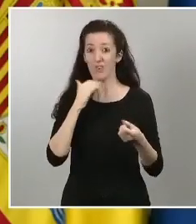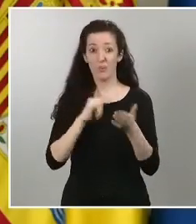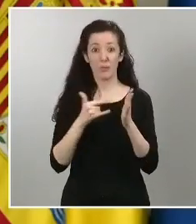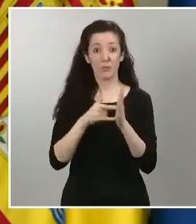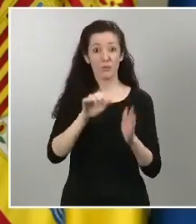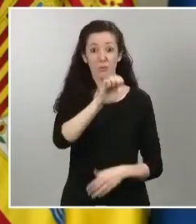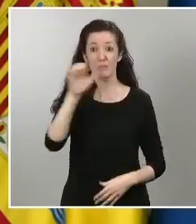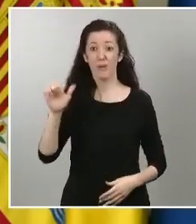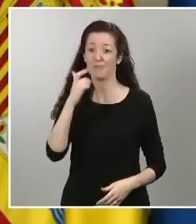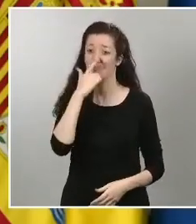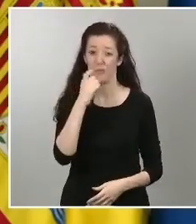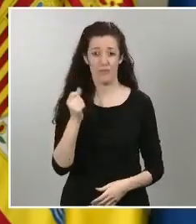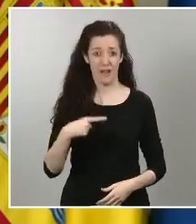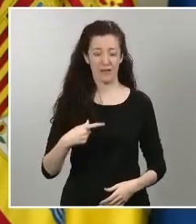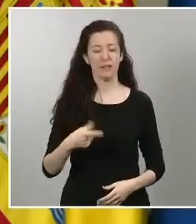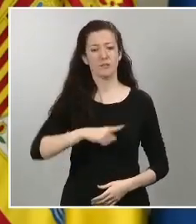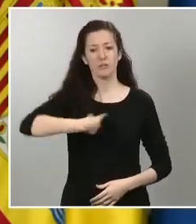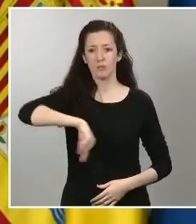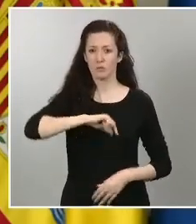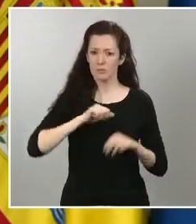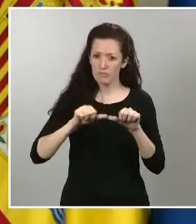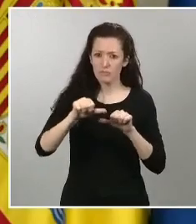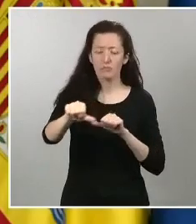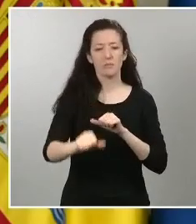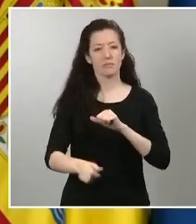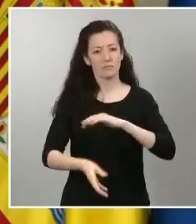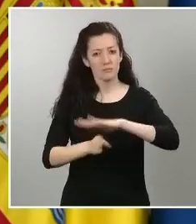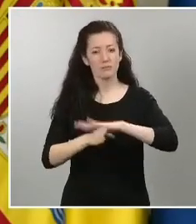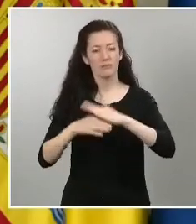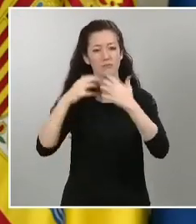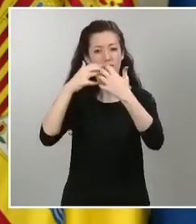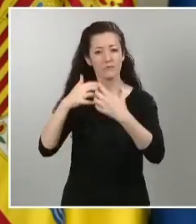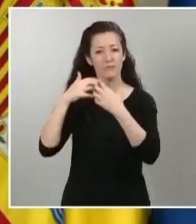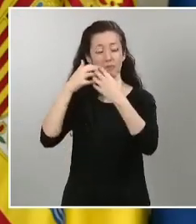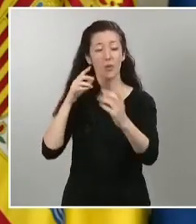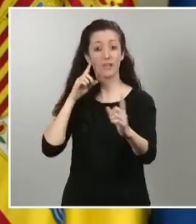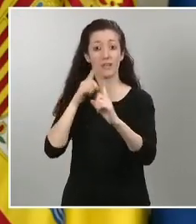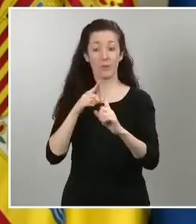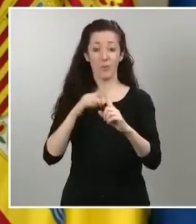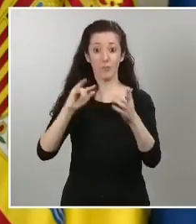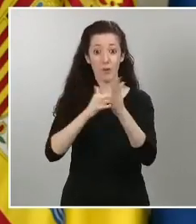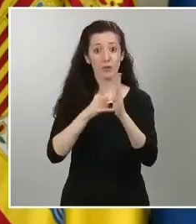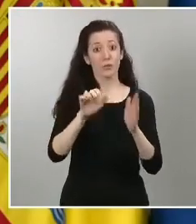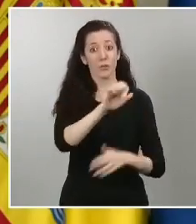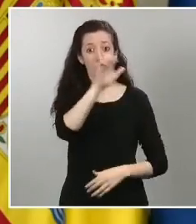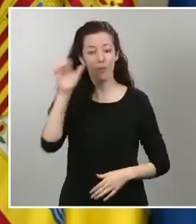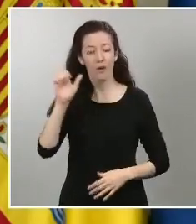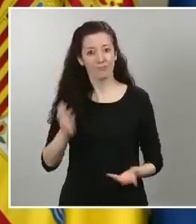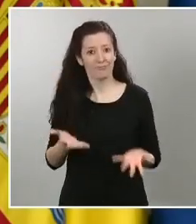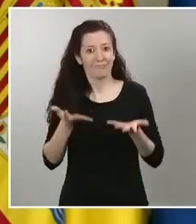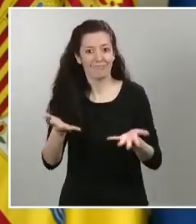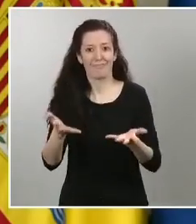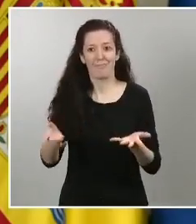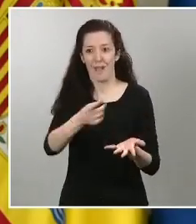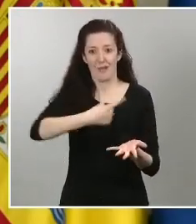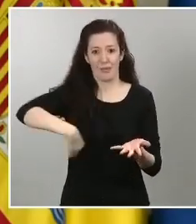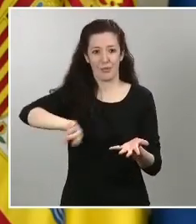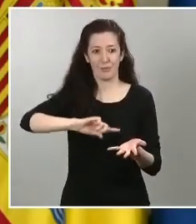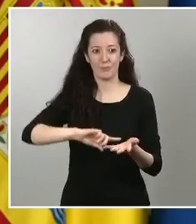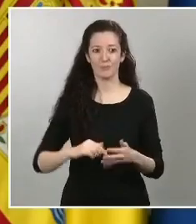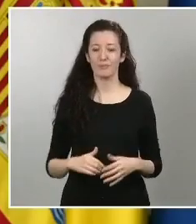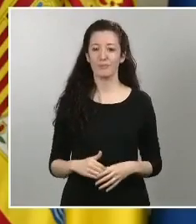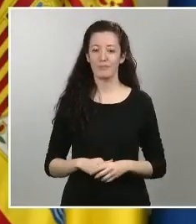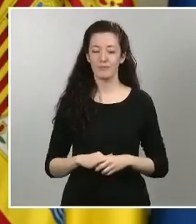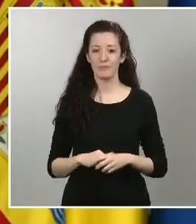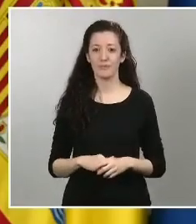europeo sirva para todos y para todas nosotras como ha dicho la ministra portavoz estamos legislando creando ex novo